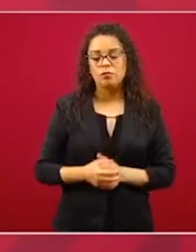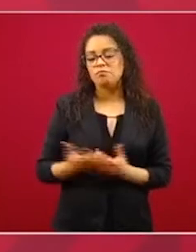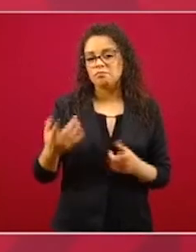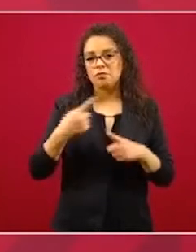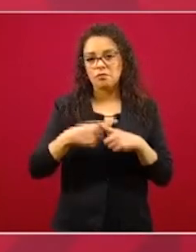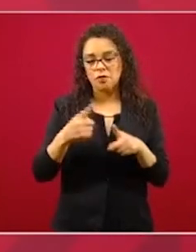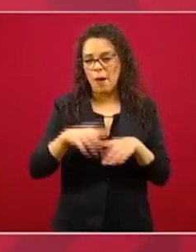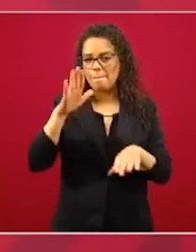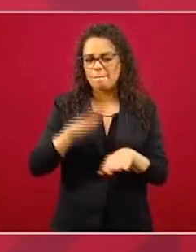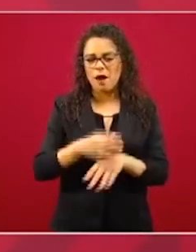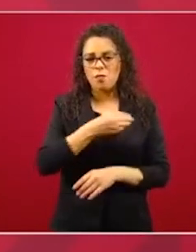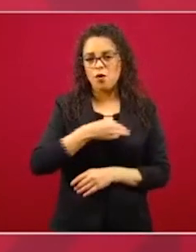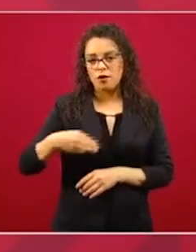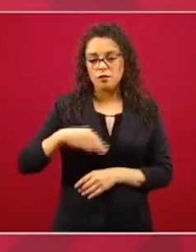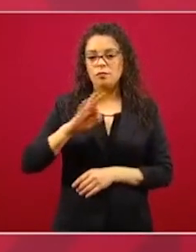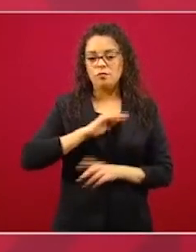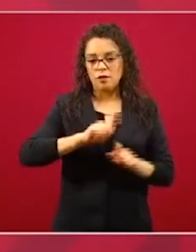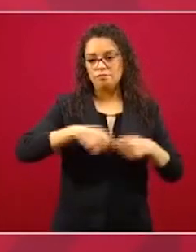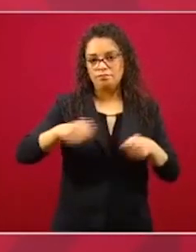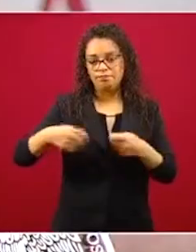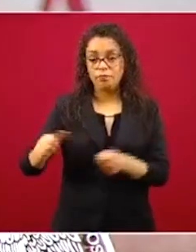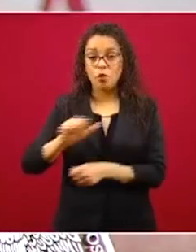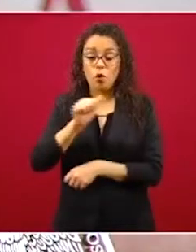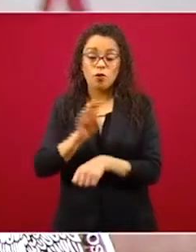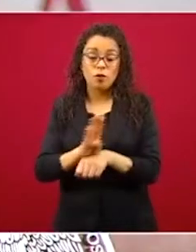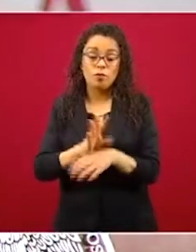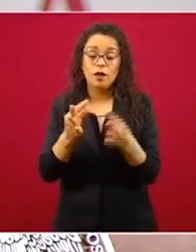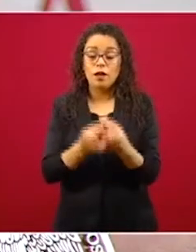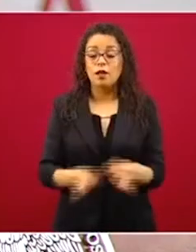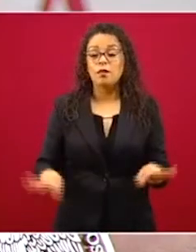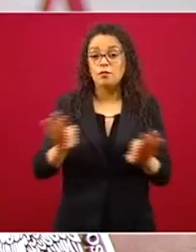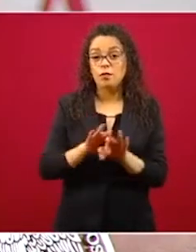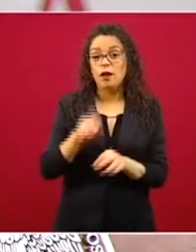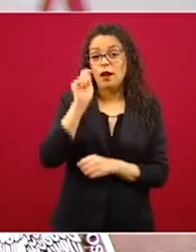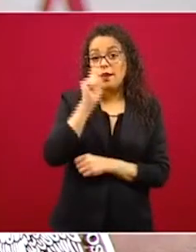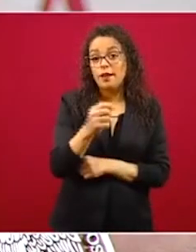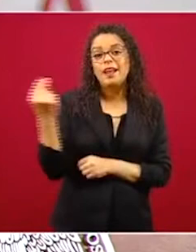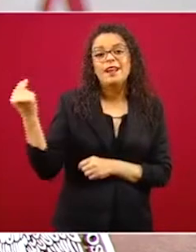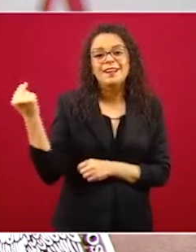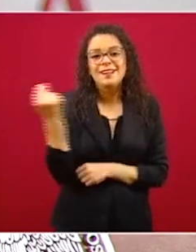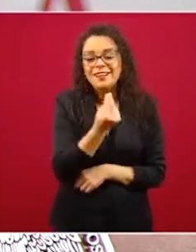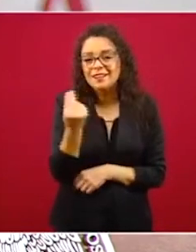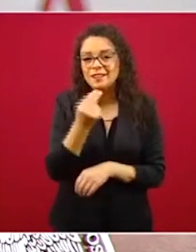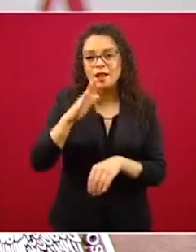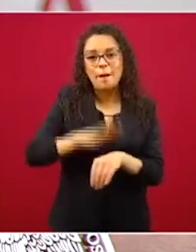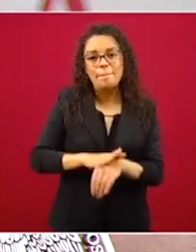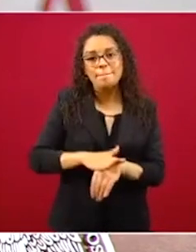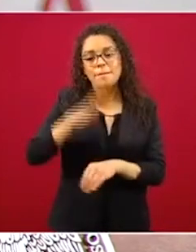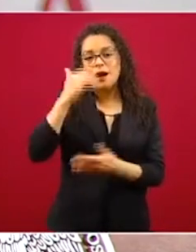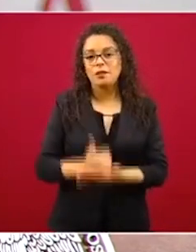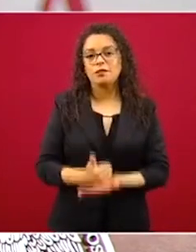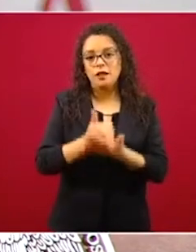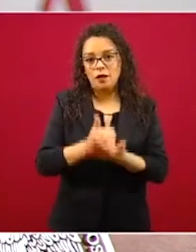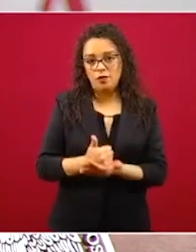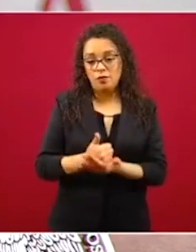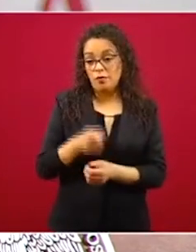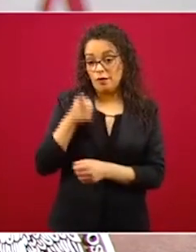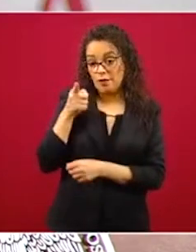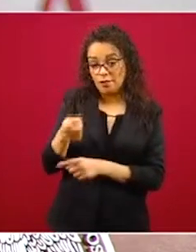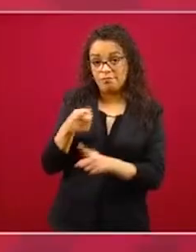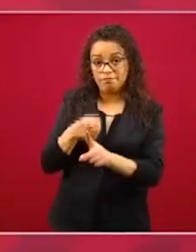recibieron. Y otro principio de justicia importante era que fuera también a quienes más lo necesitaban. Y en ese sentido fue para las empresas